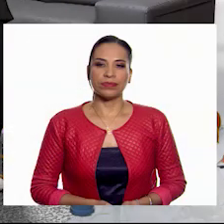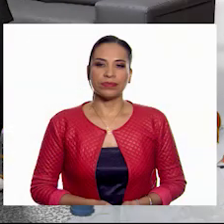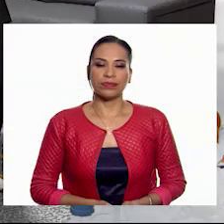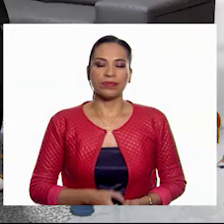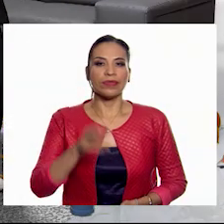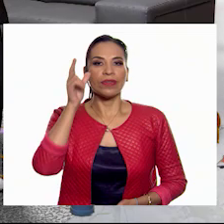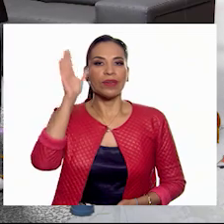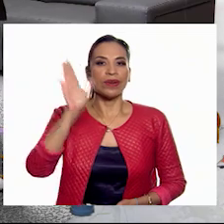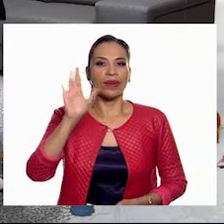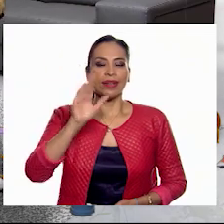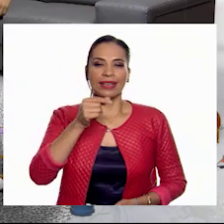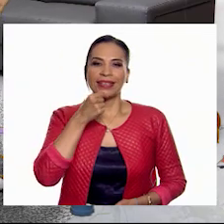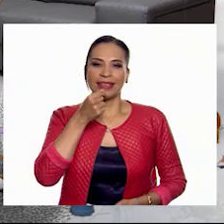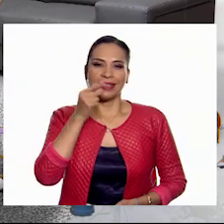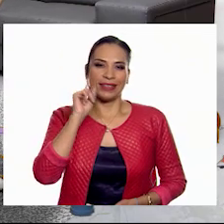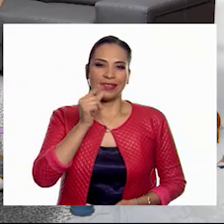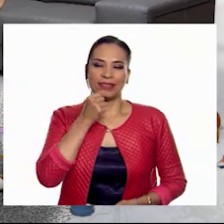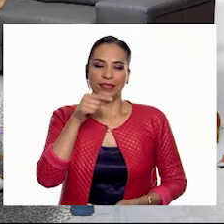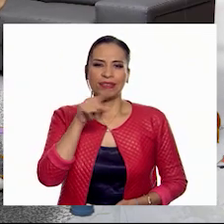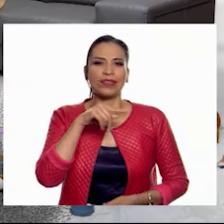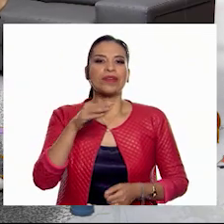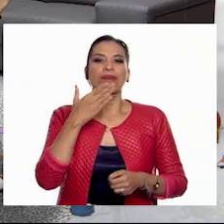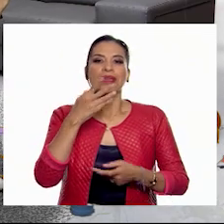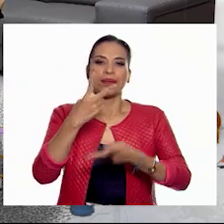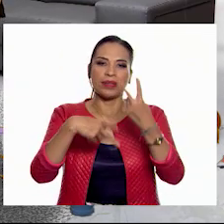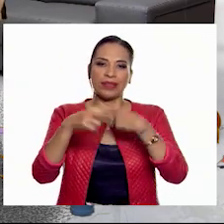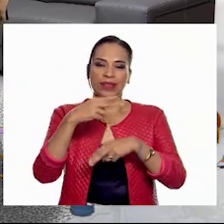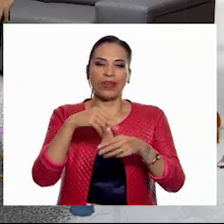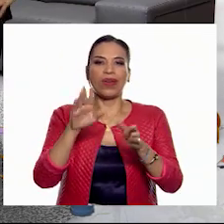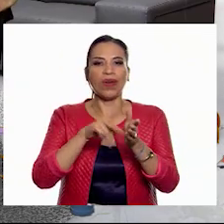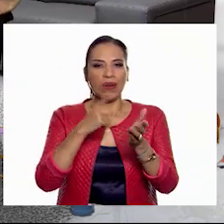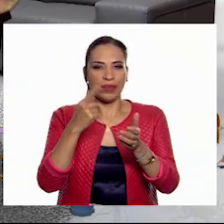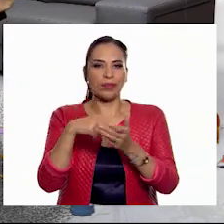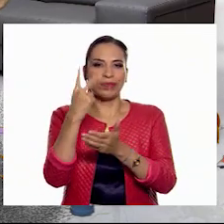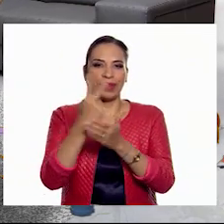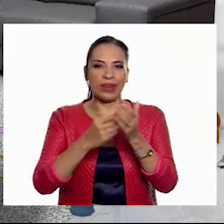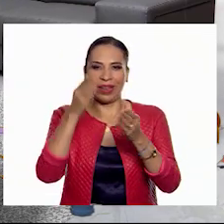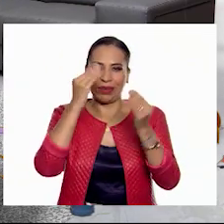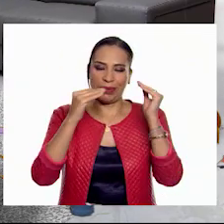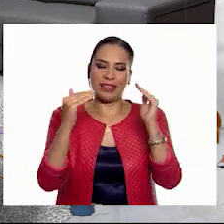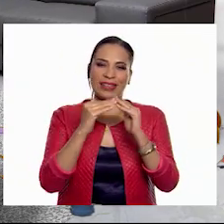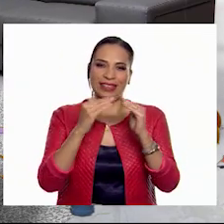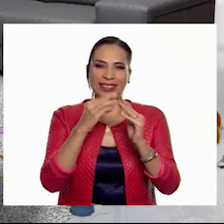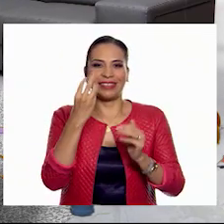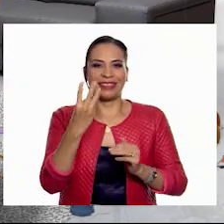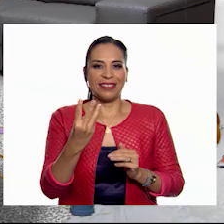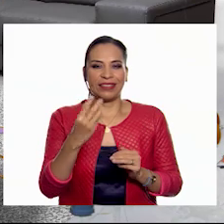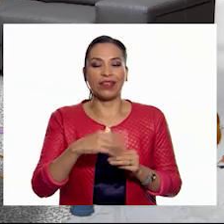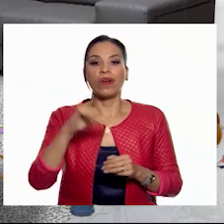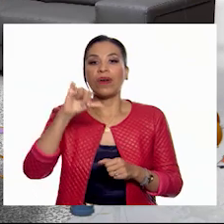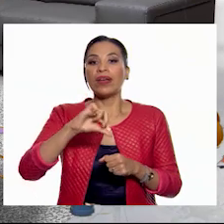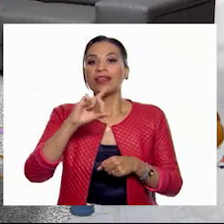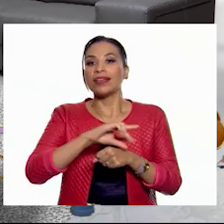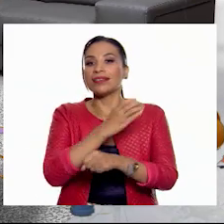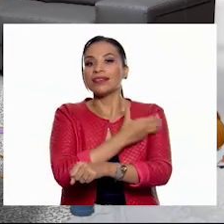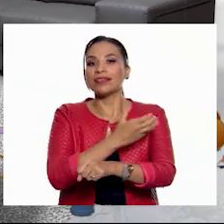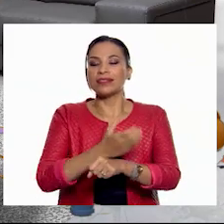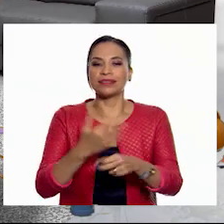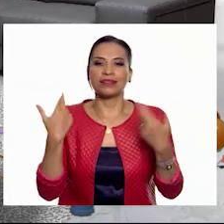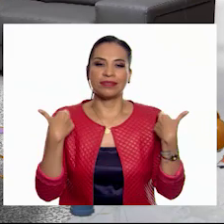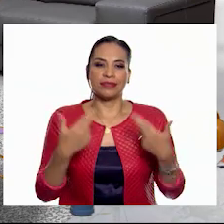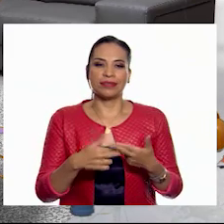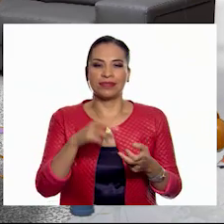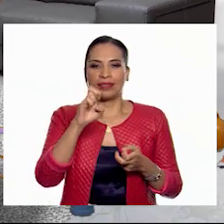Hola, niñas y niños, bienvenidas y bienvenidos a un nuevo programa de Aprende en Casa 3. El día de hoy nos acompañan nuestros